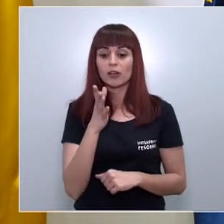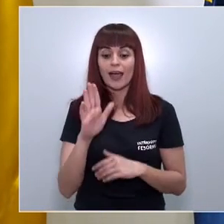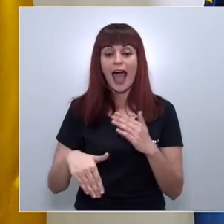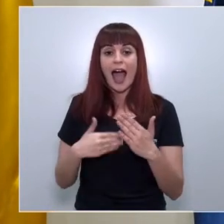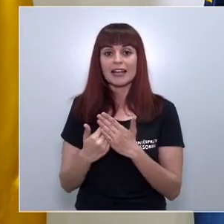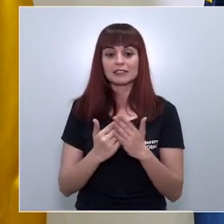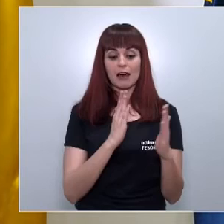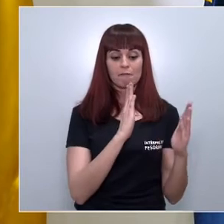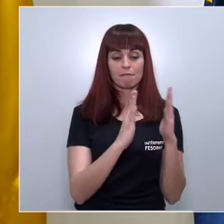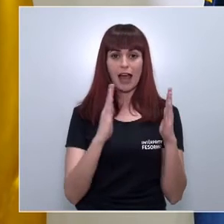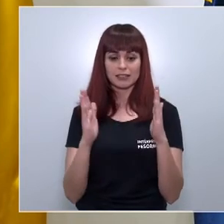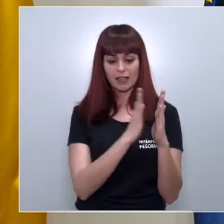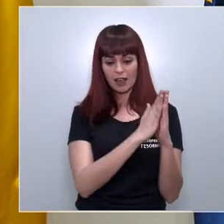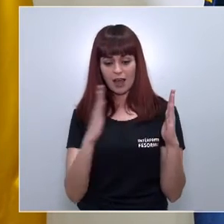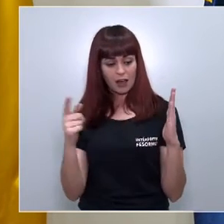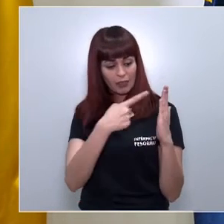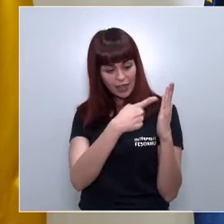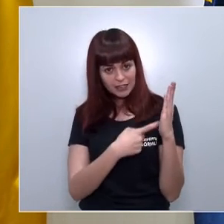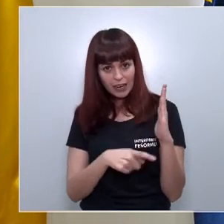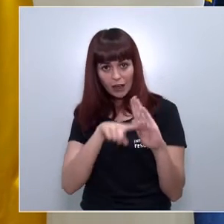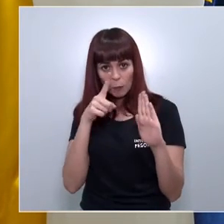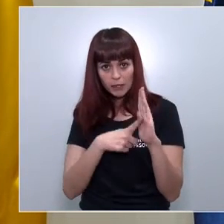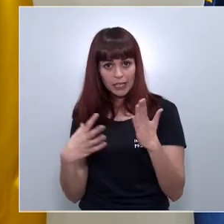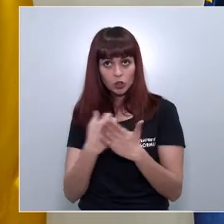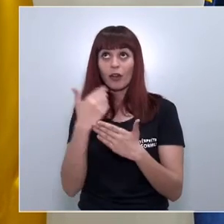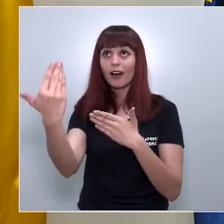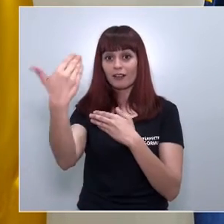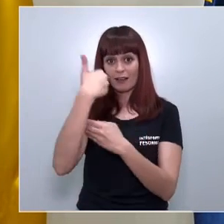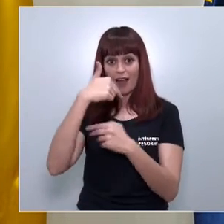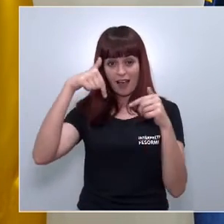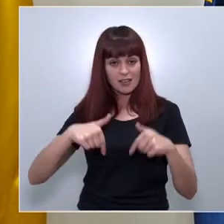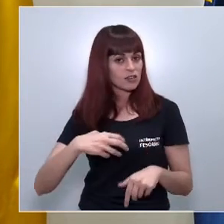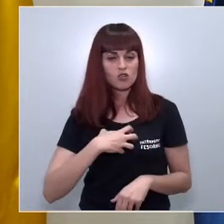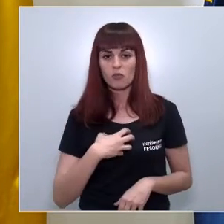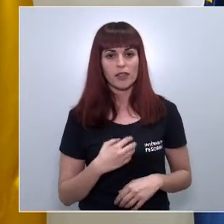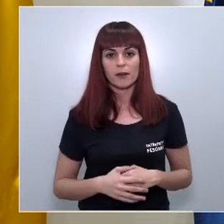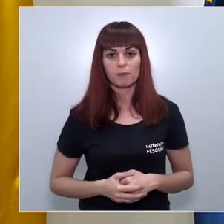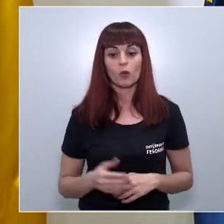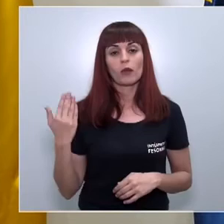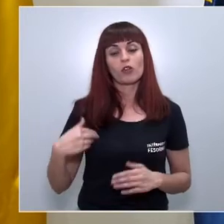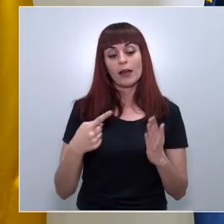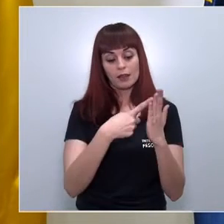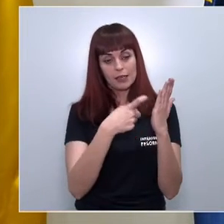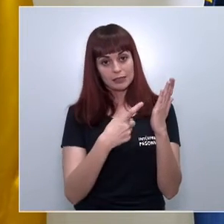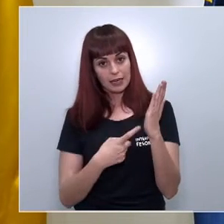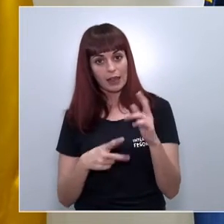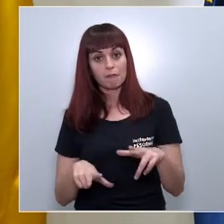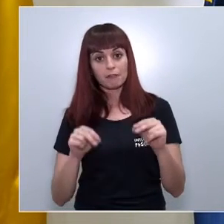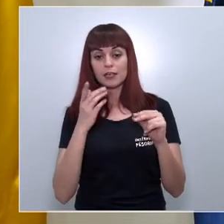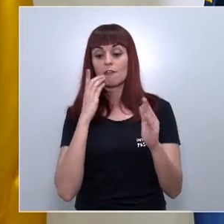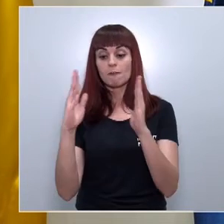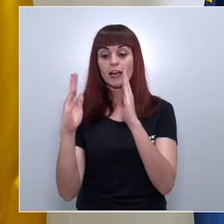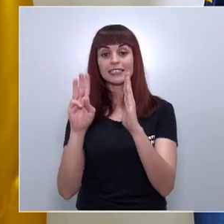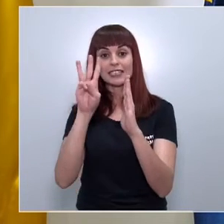finalice todo el periodo de desescalada no pueden pasar aquí y aunque nosotros termináramos toda la fase de desescalada y si siguiera alguna en la fase 3